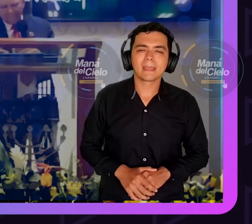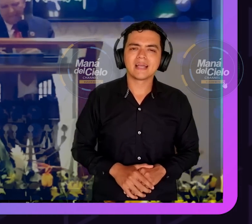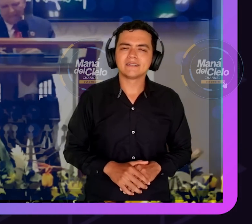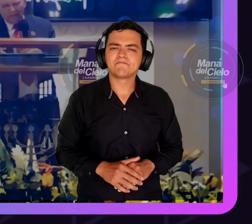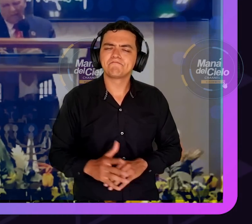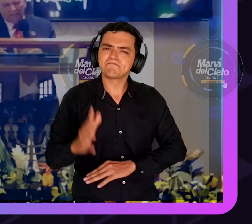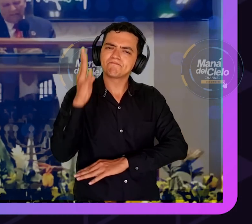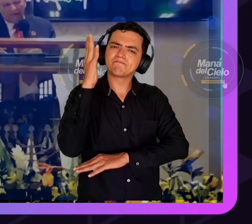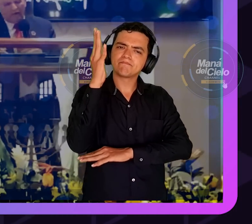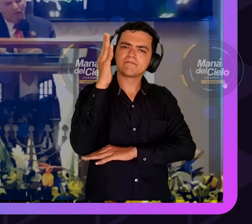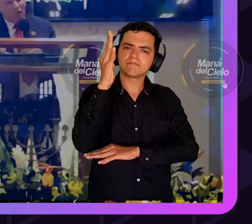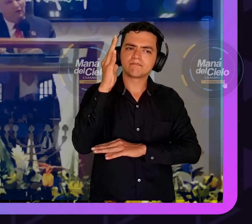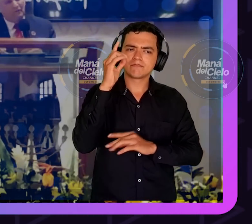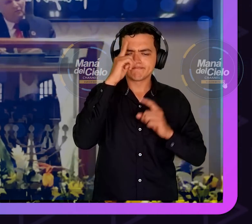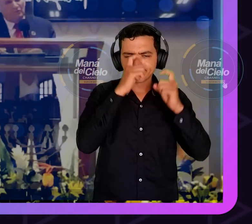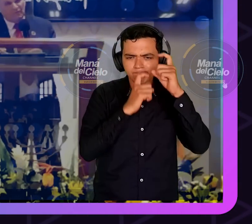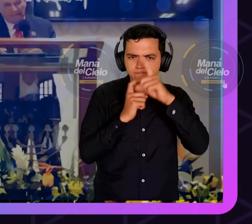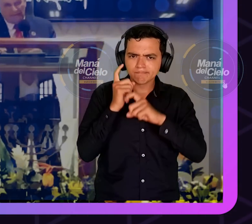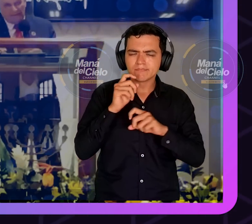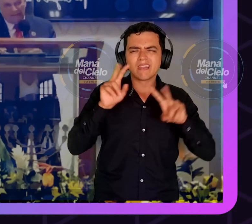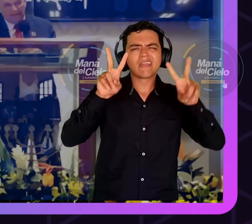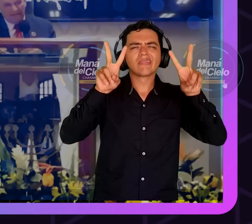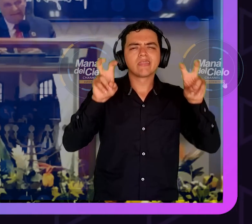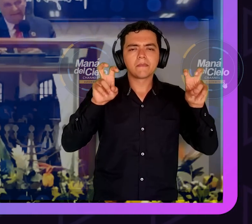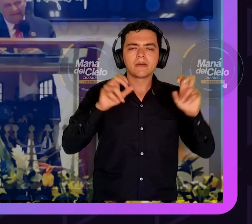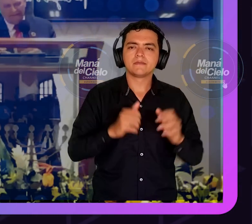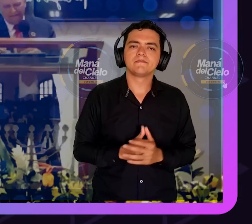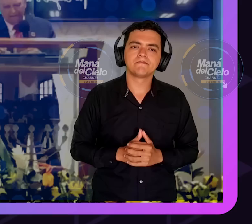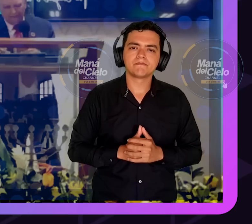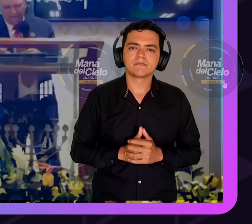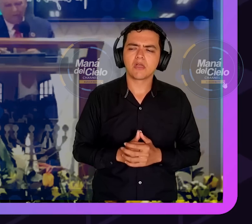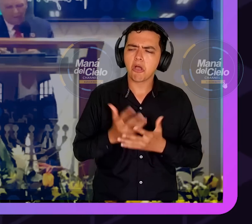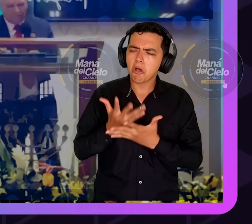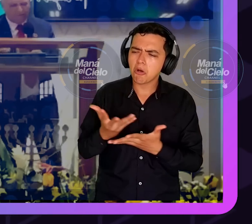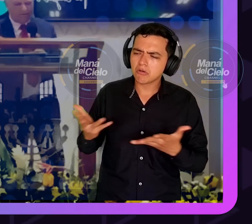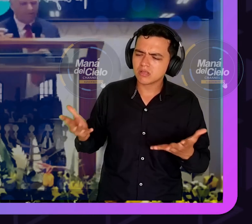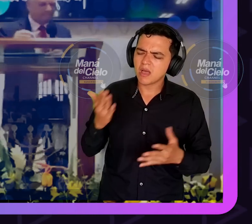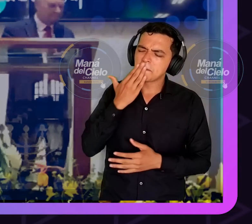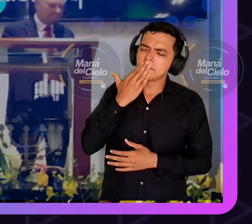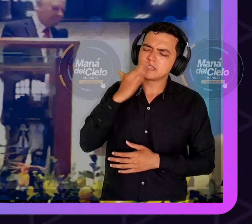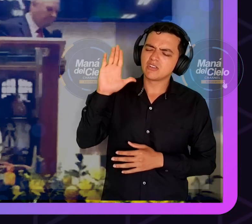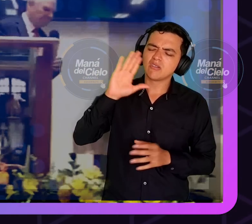Que yo he titulado lo irrenunciable. Lo irrenunciable.